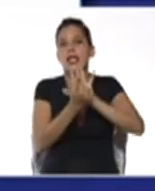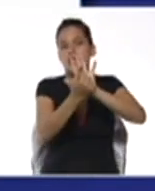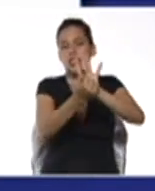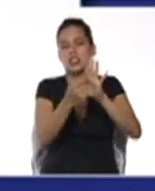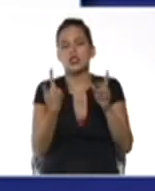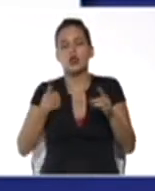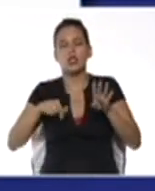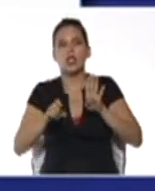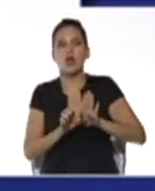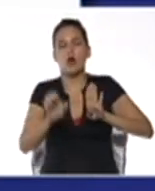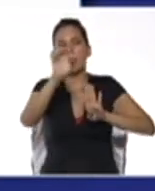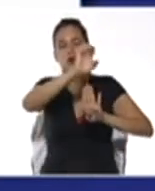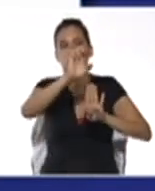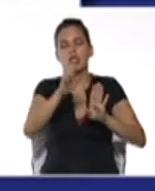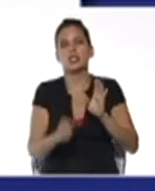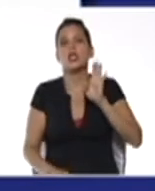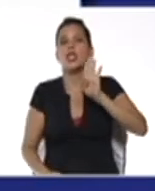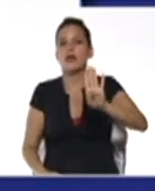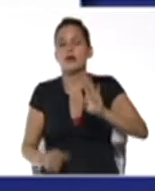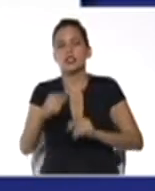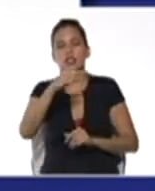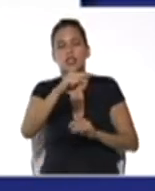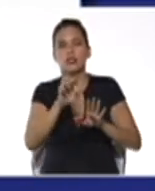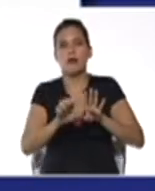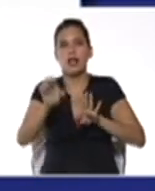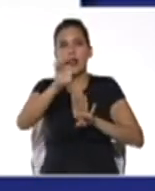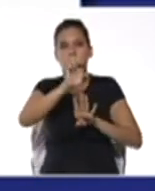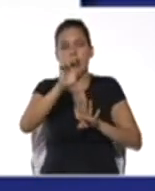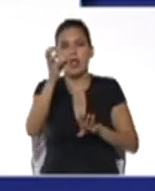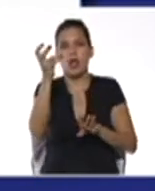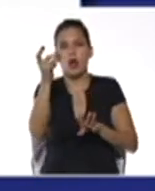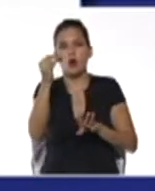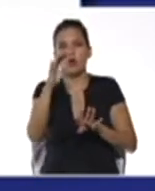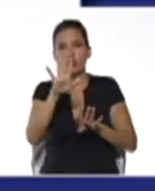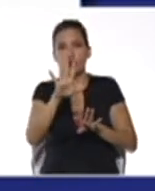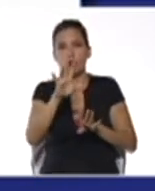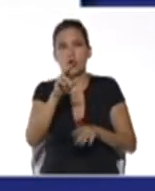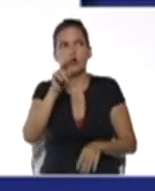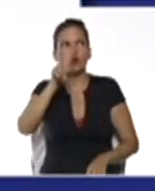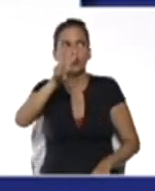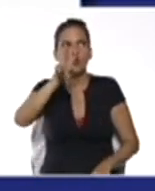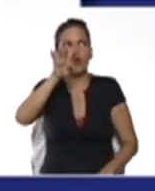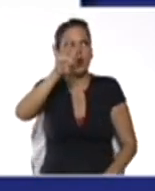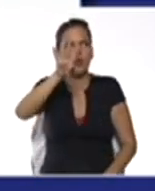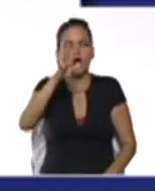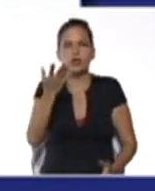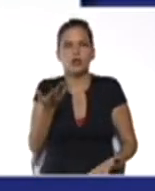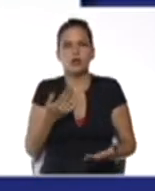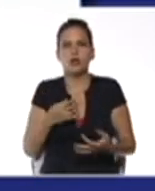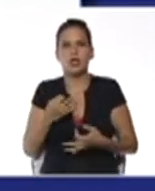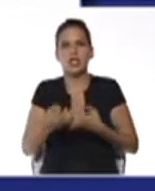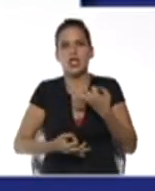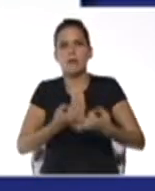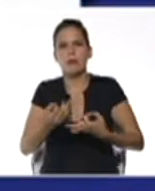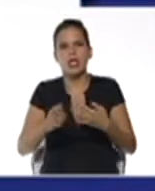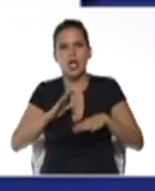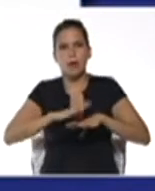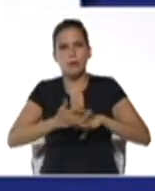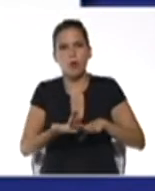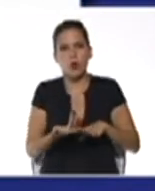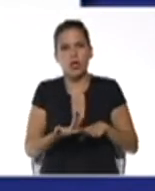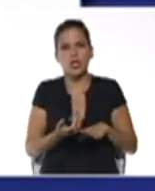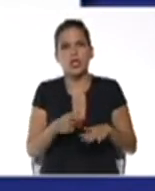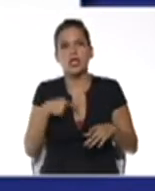base negativa elevada a un número par? Y explica por qué las siguientes expresiones son